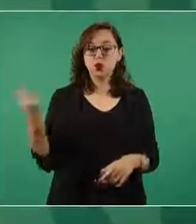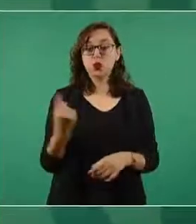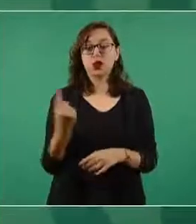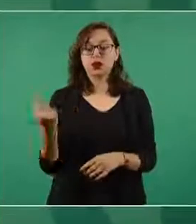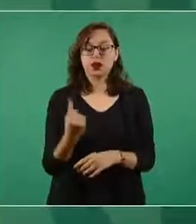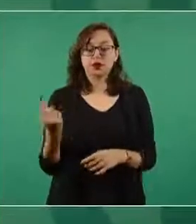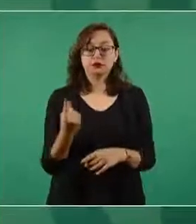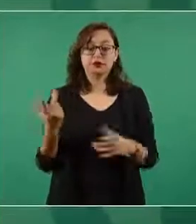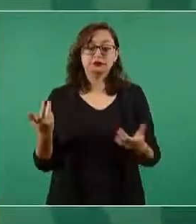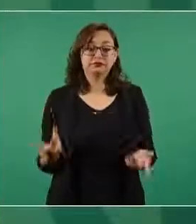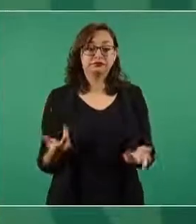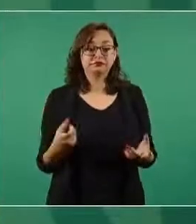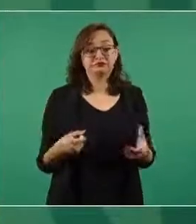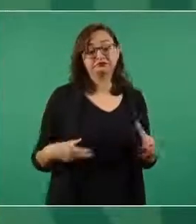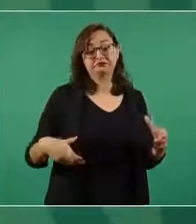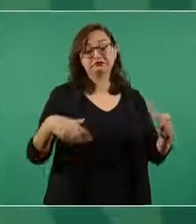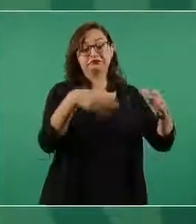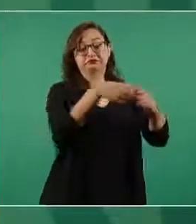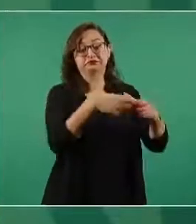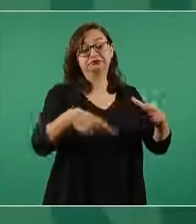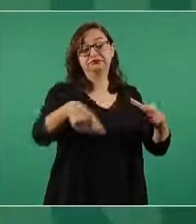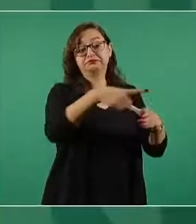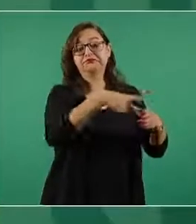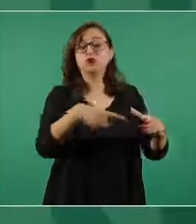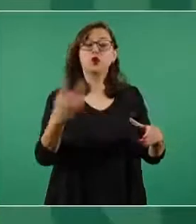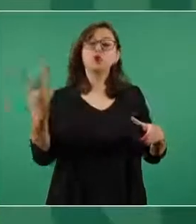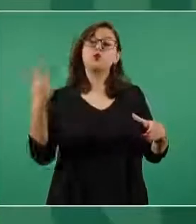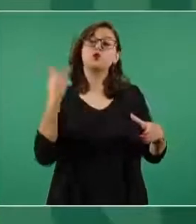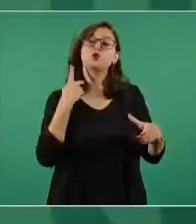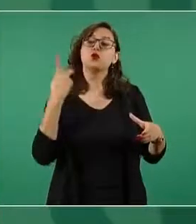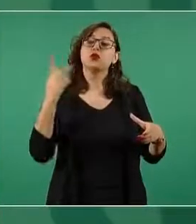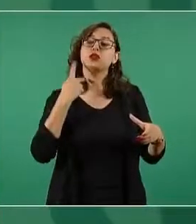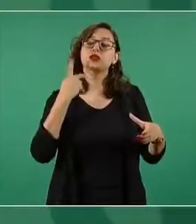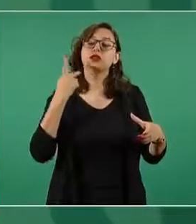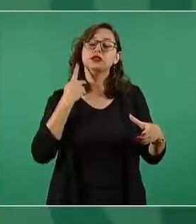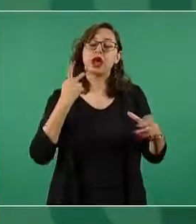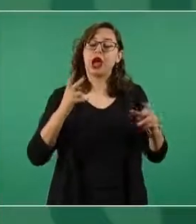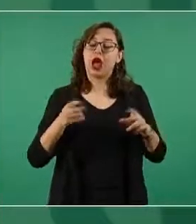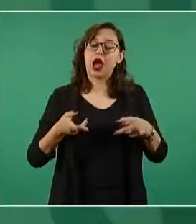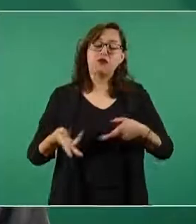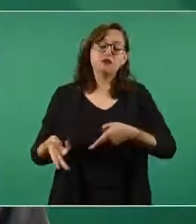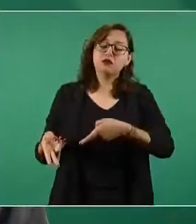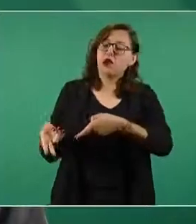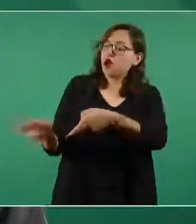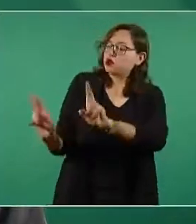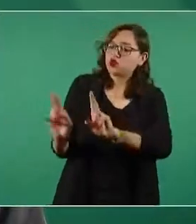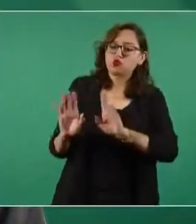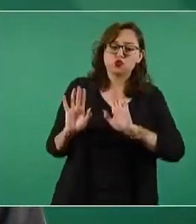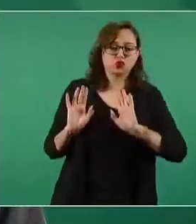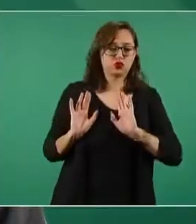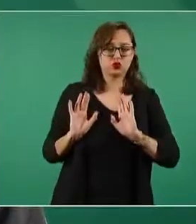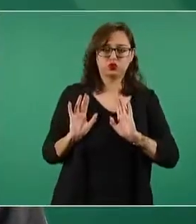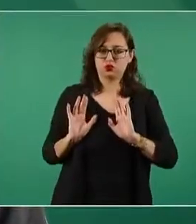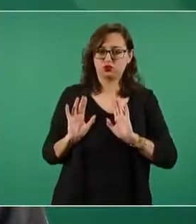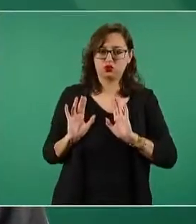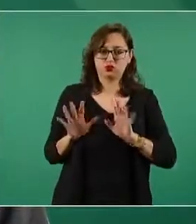los potentados era asunto de los políticos, no asunto de todos,